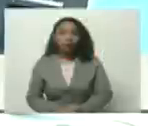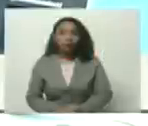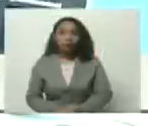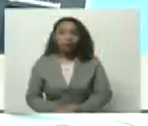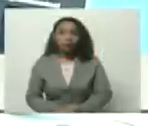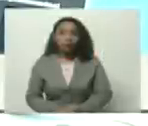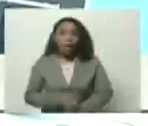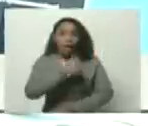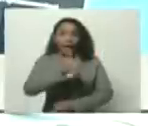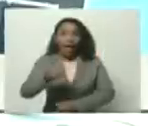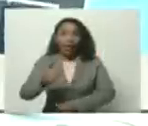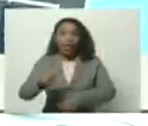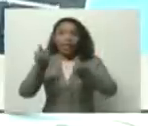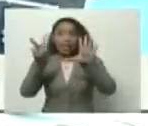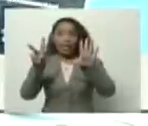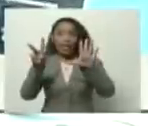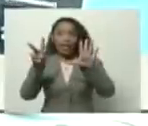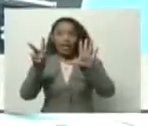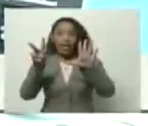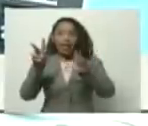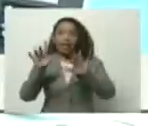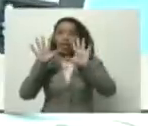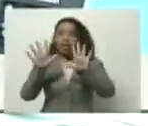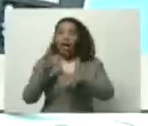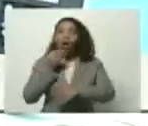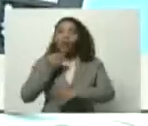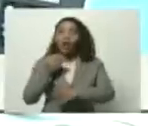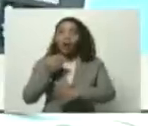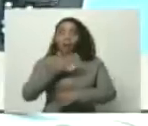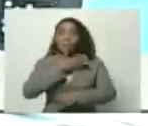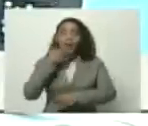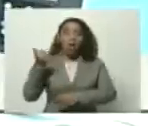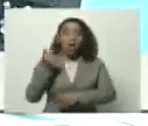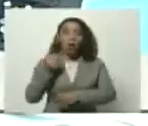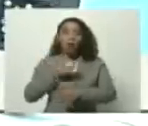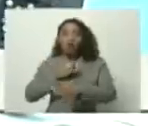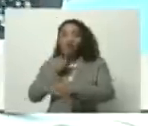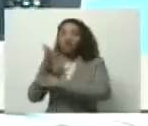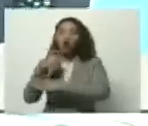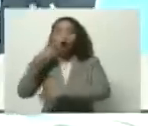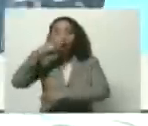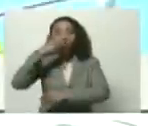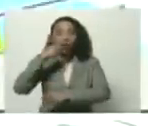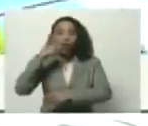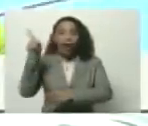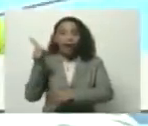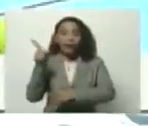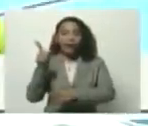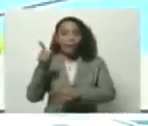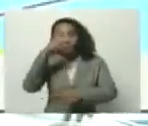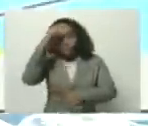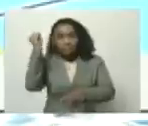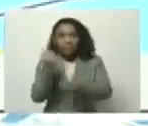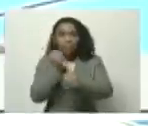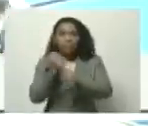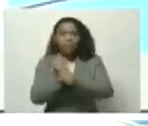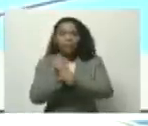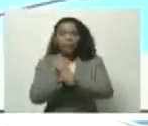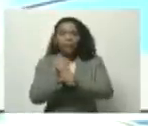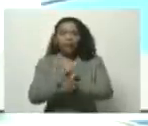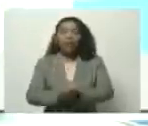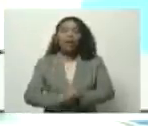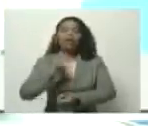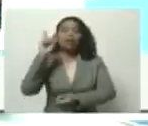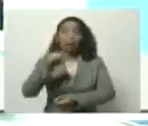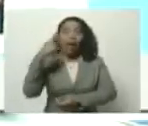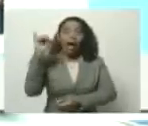prefiere ir al odontólogo que ir a un banco. Así que este banco es para la juventud trabajadora. Y también